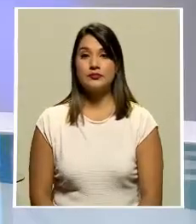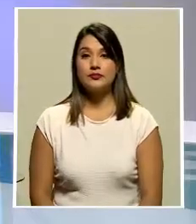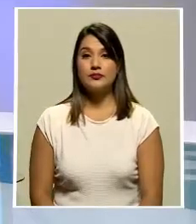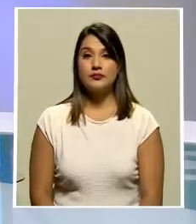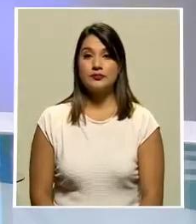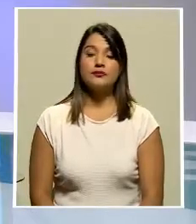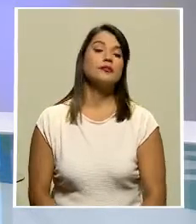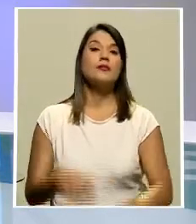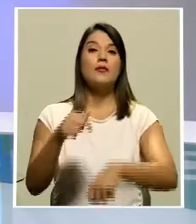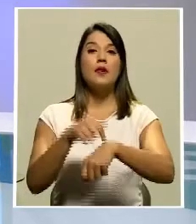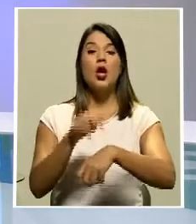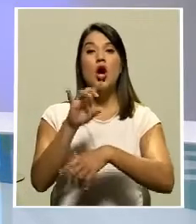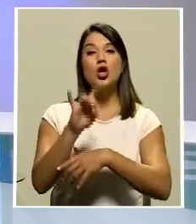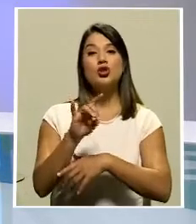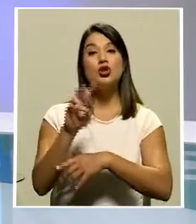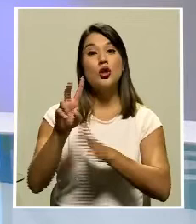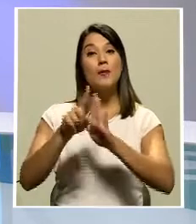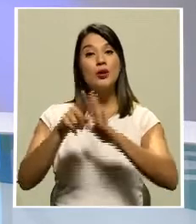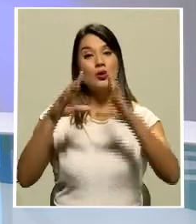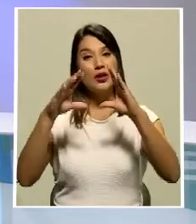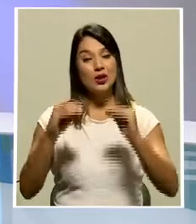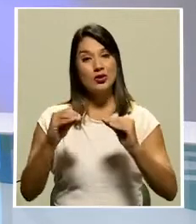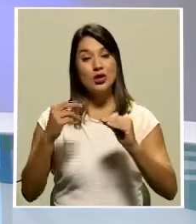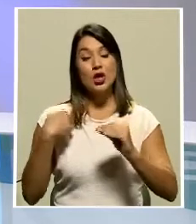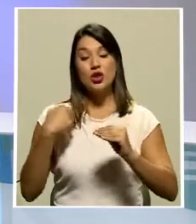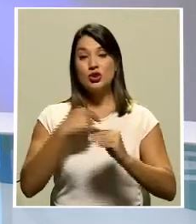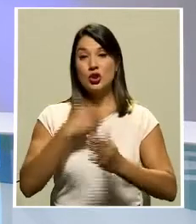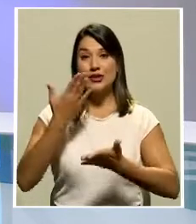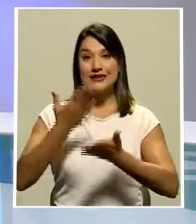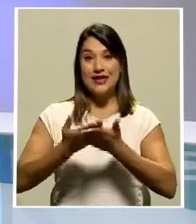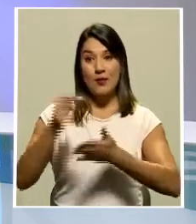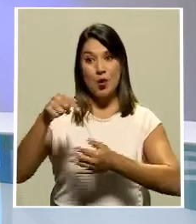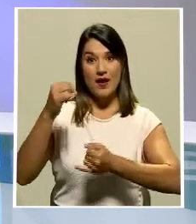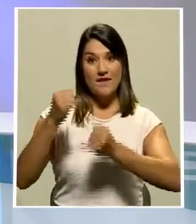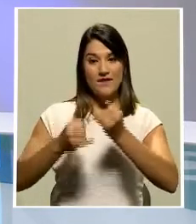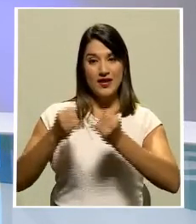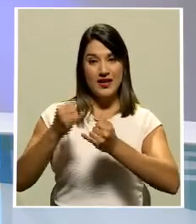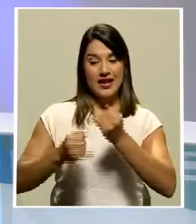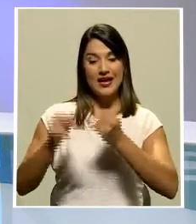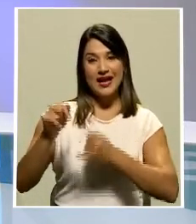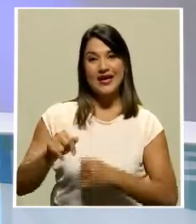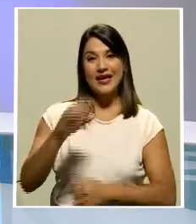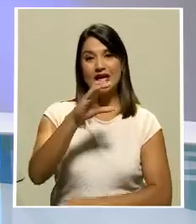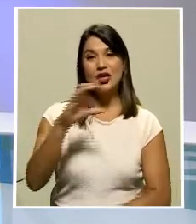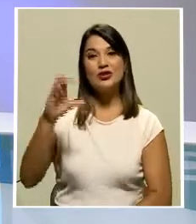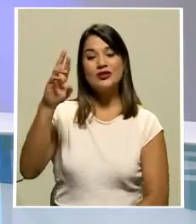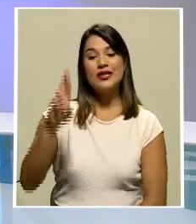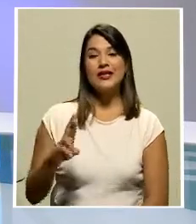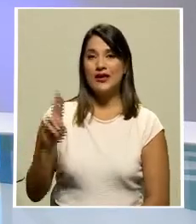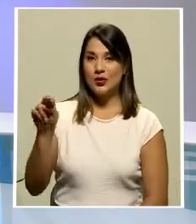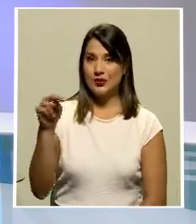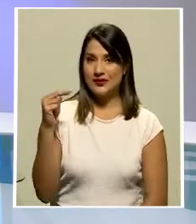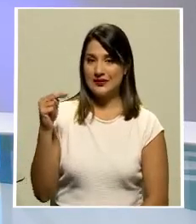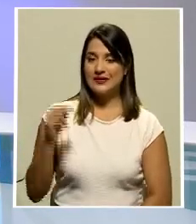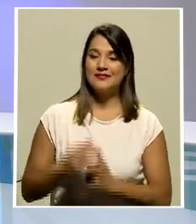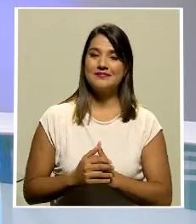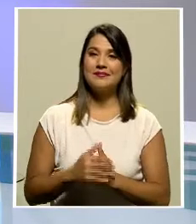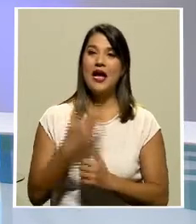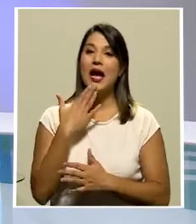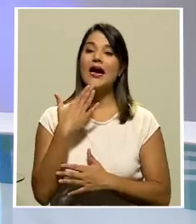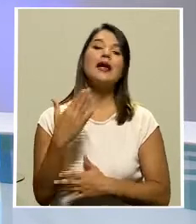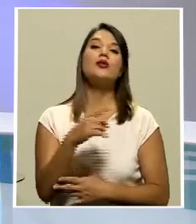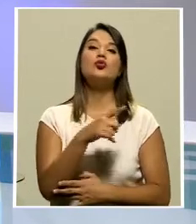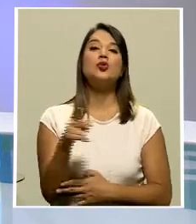a las 8 de la noche con 2 minutos llegamos al final de esta edición estelar de Costa Rica Noticias gracias